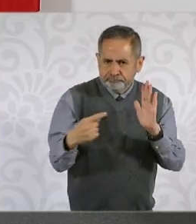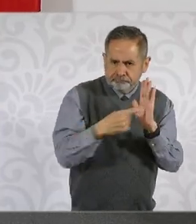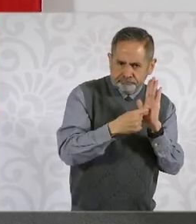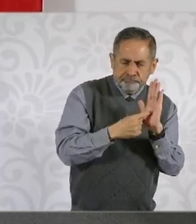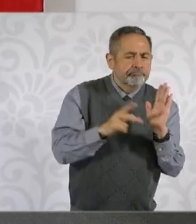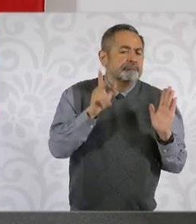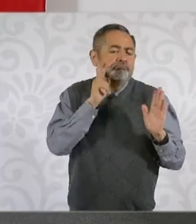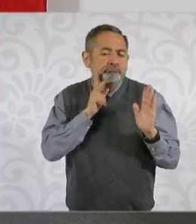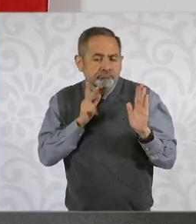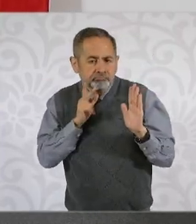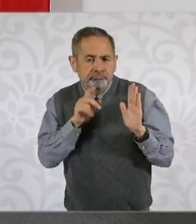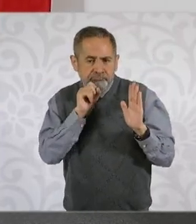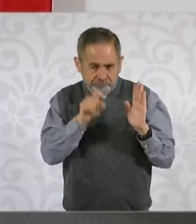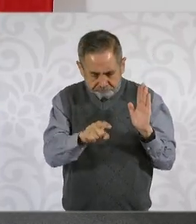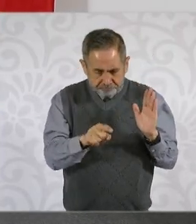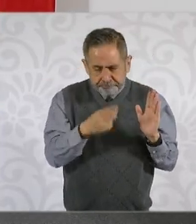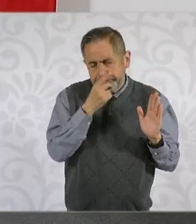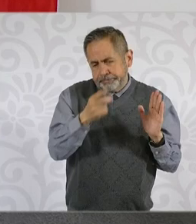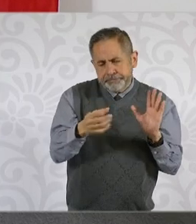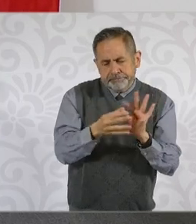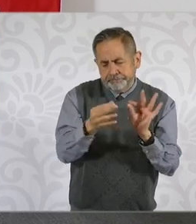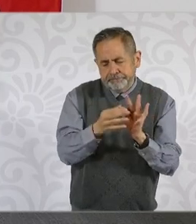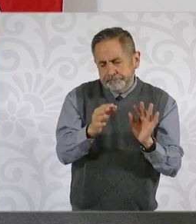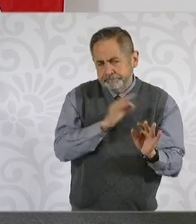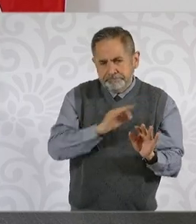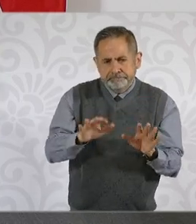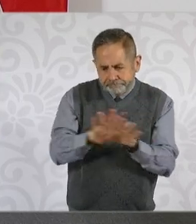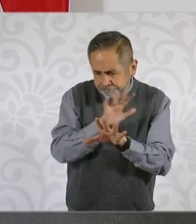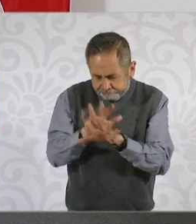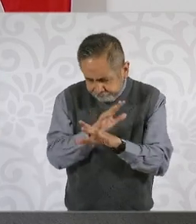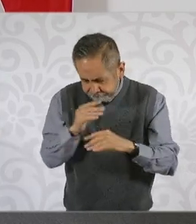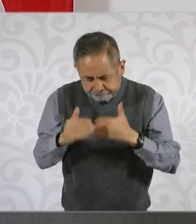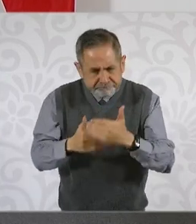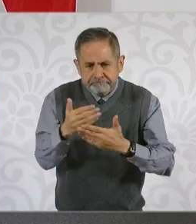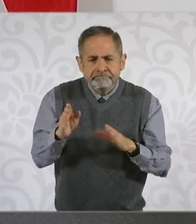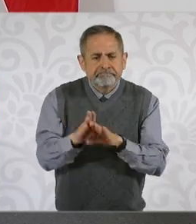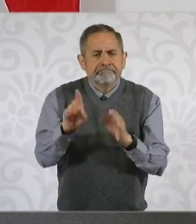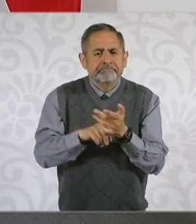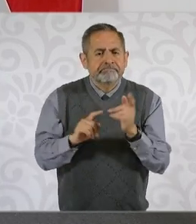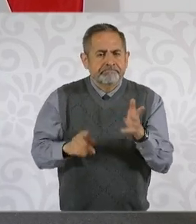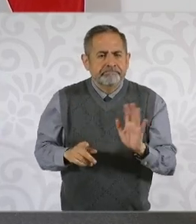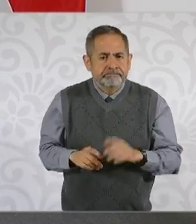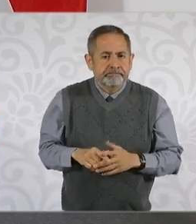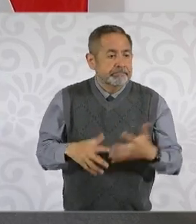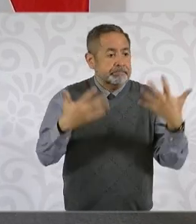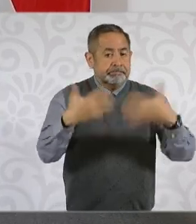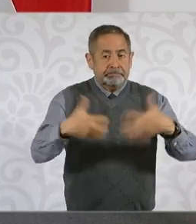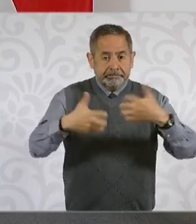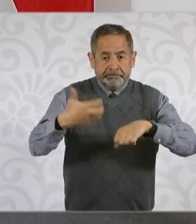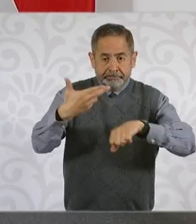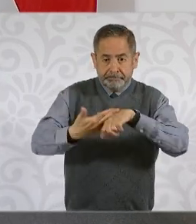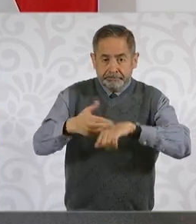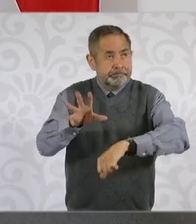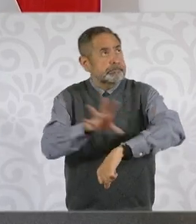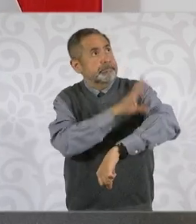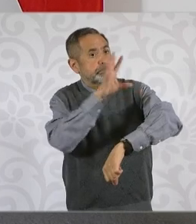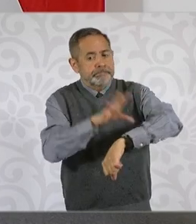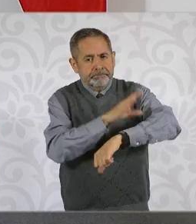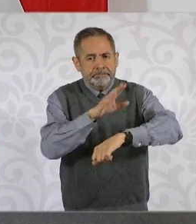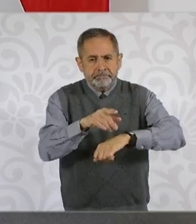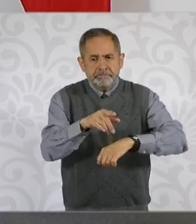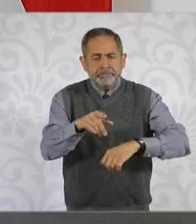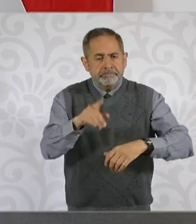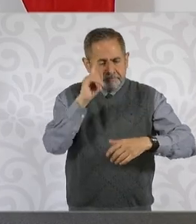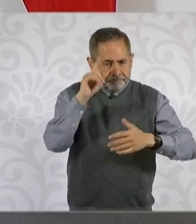petróleo, cambiar las empresas energéticas de empresas